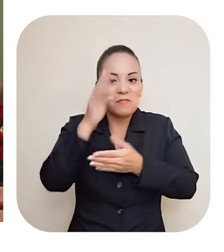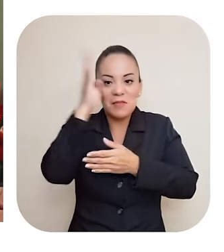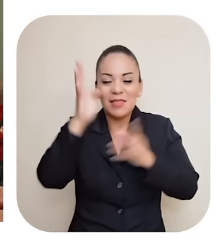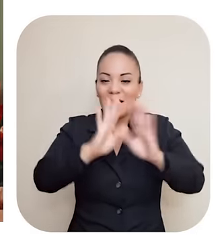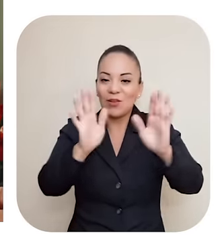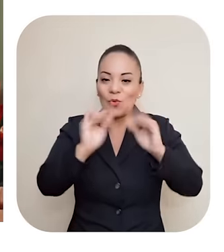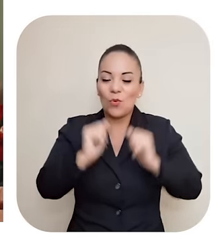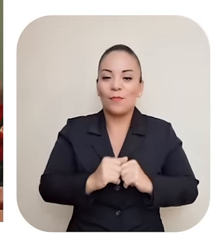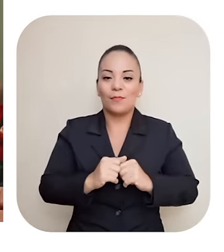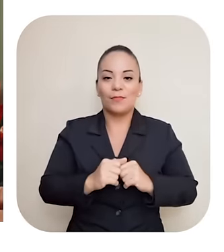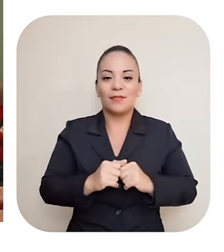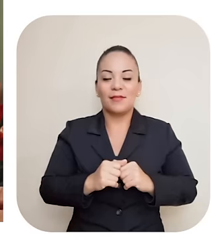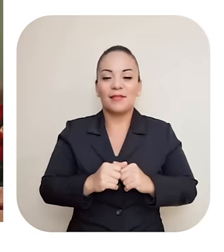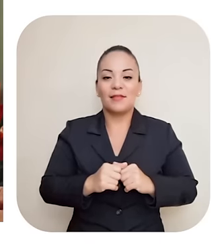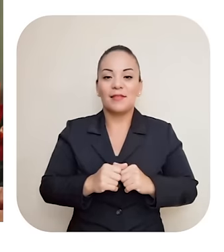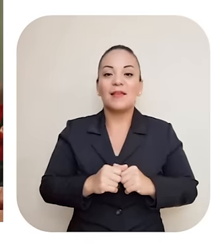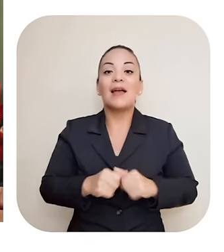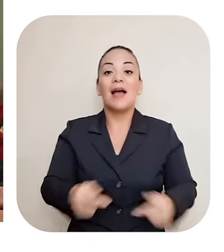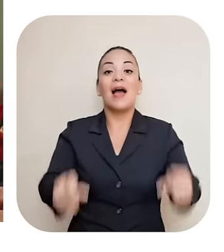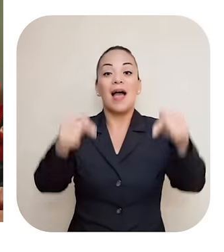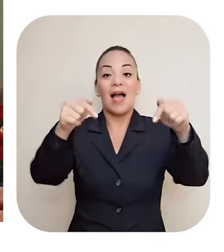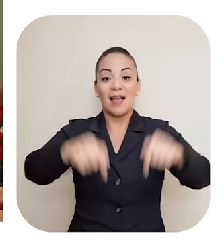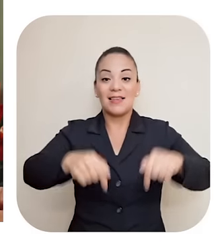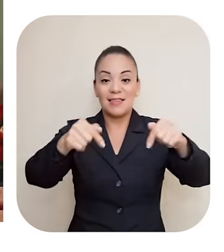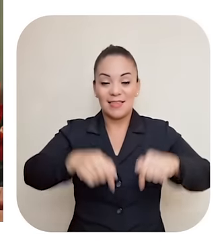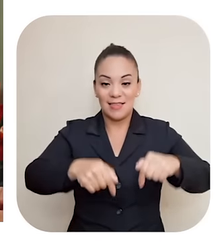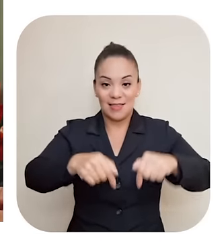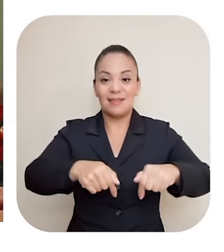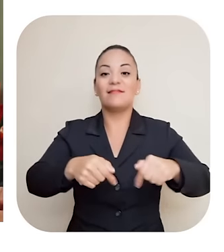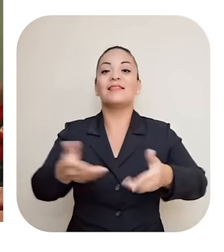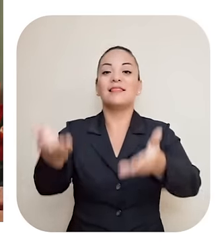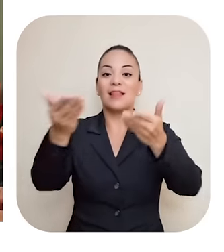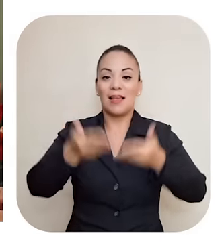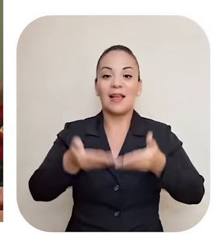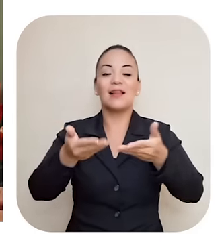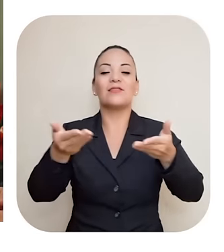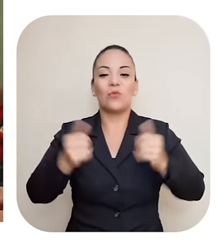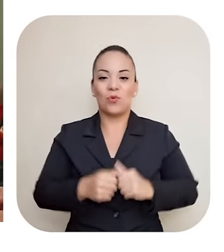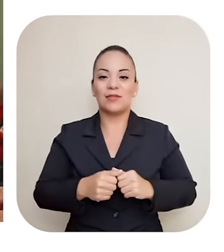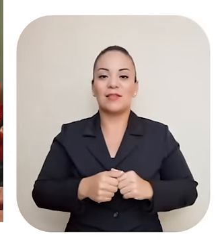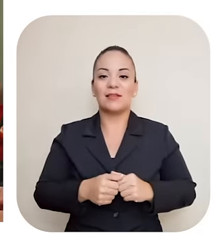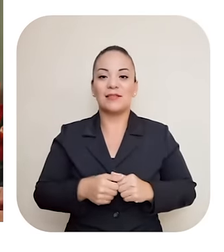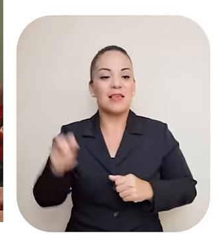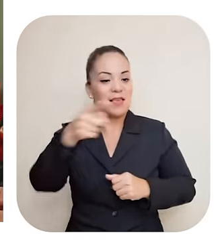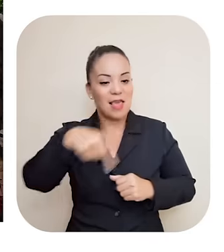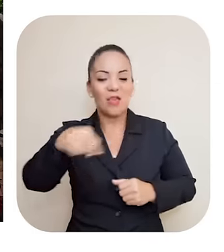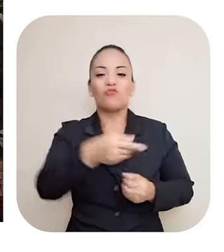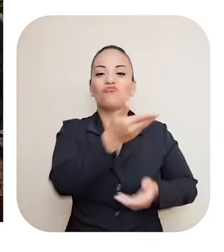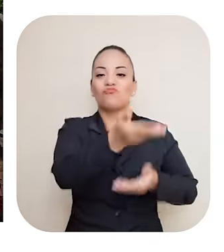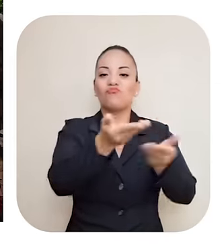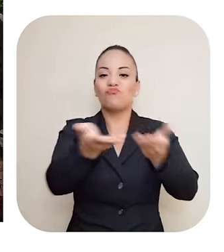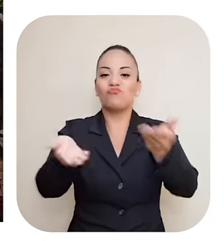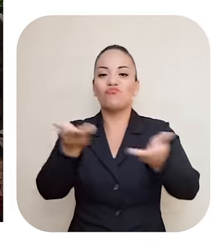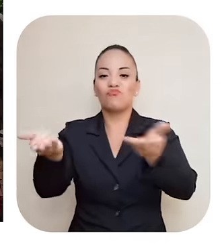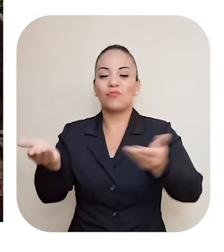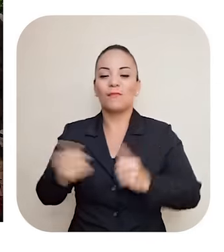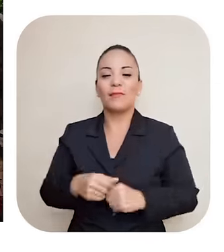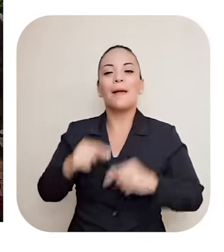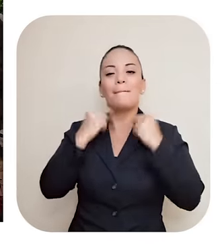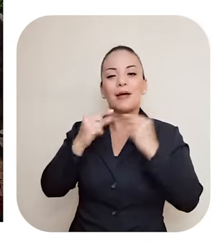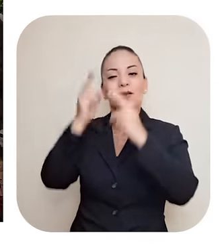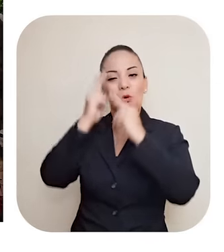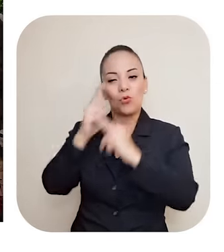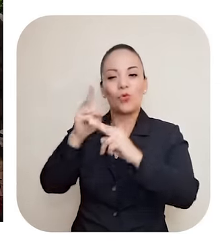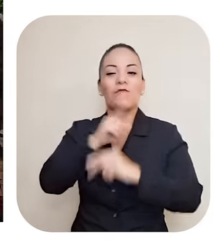rueda? Traigan aquí Al detalle Y ese encarga al mayoreo Padre Qué honor